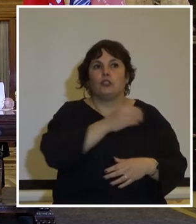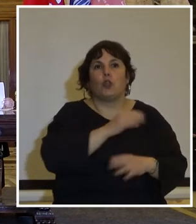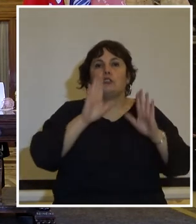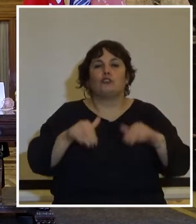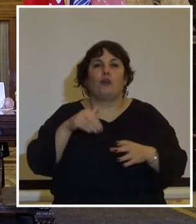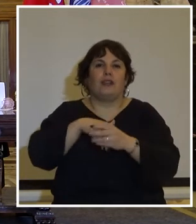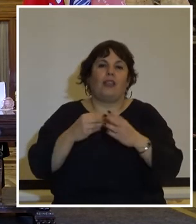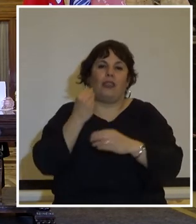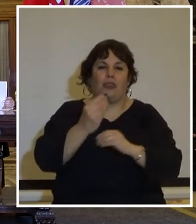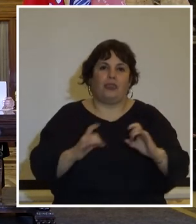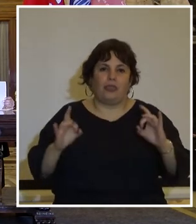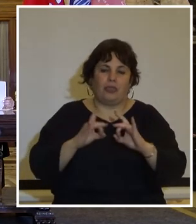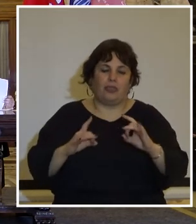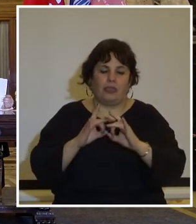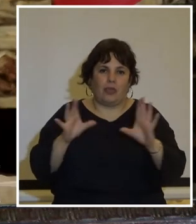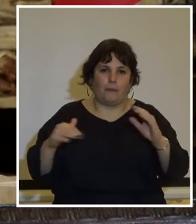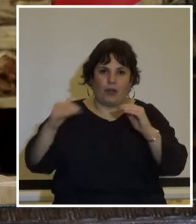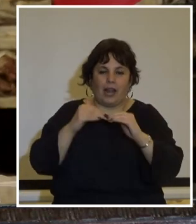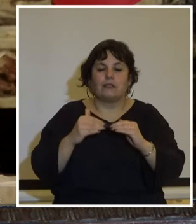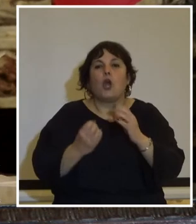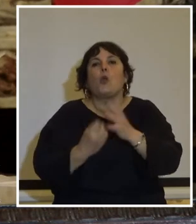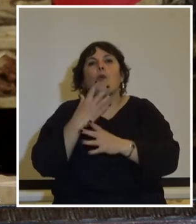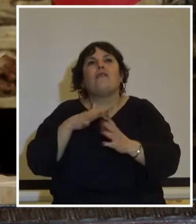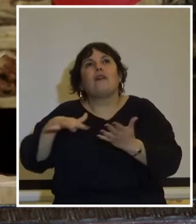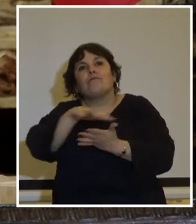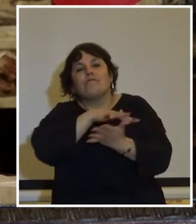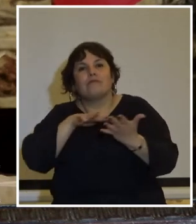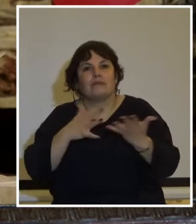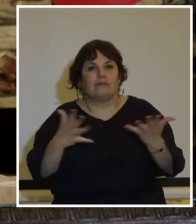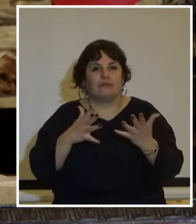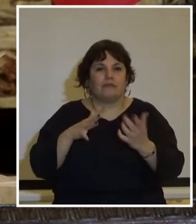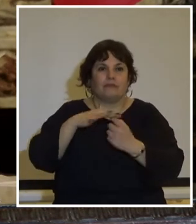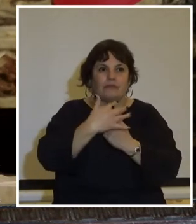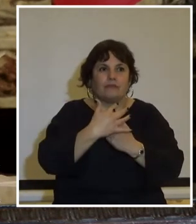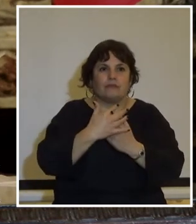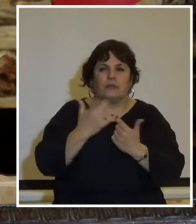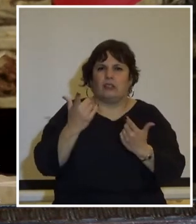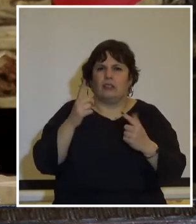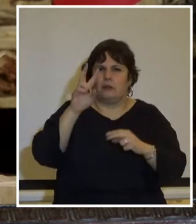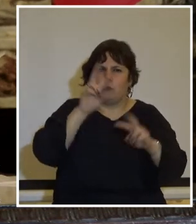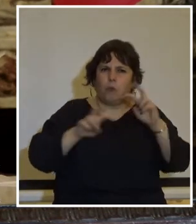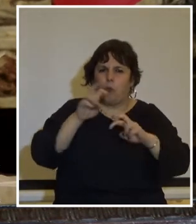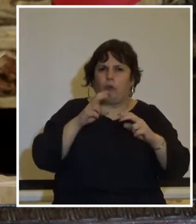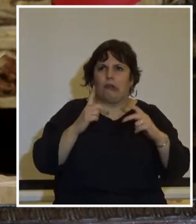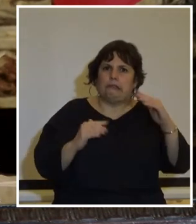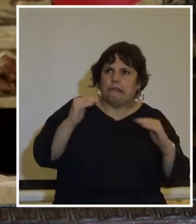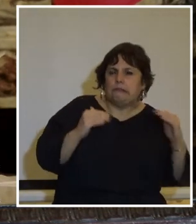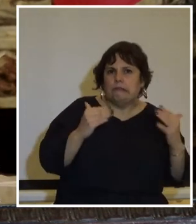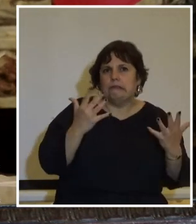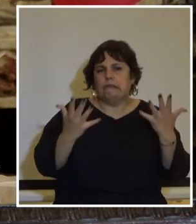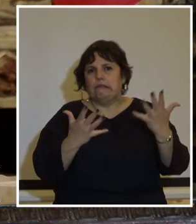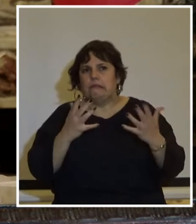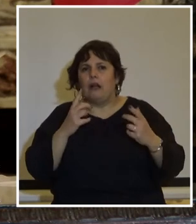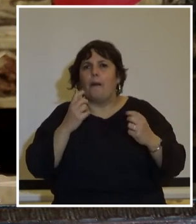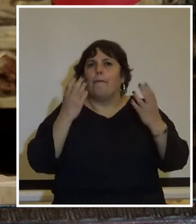democracia estamos ante un nuevo escenario de desestabilización en algunos aspectos